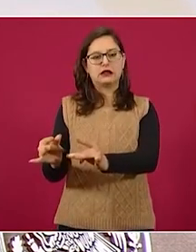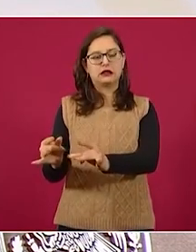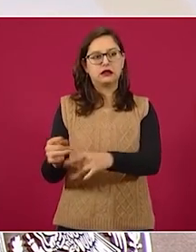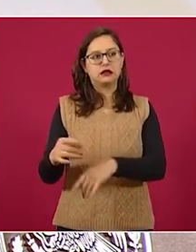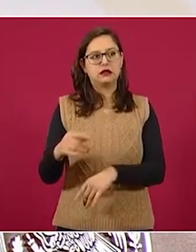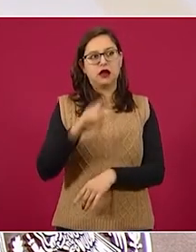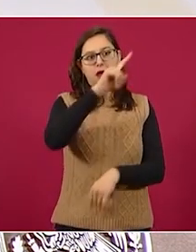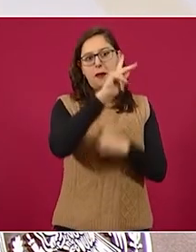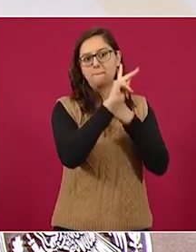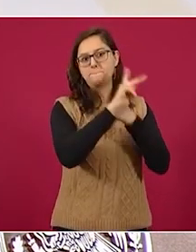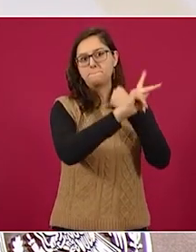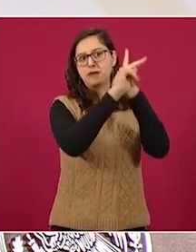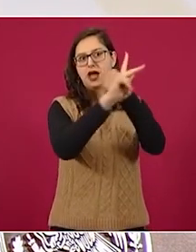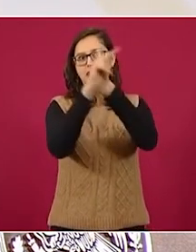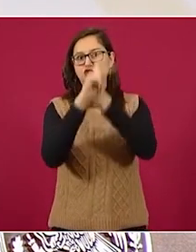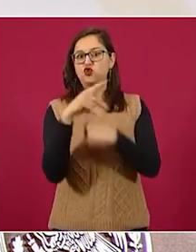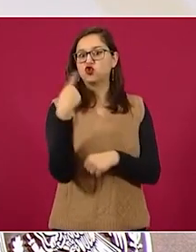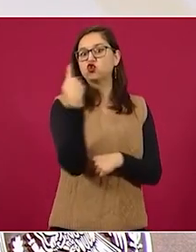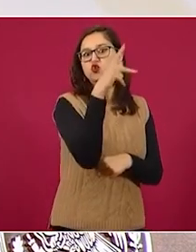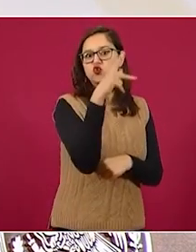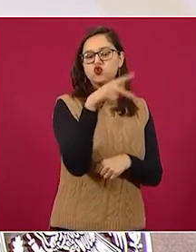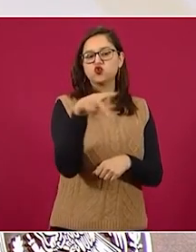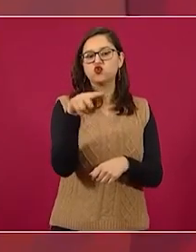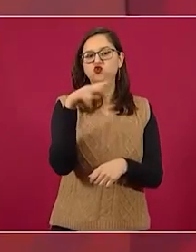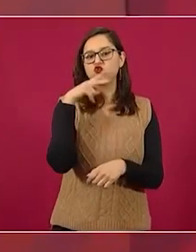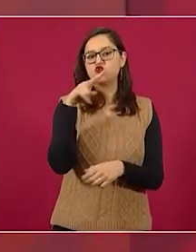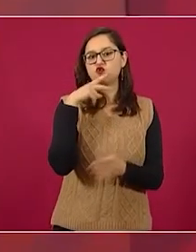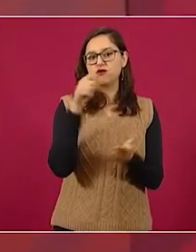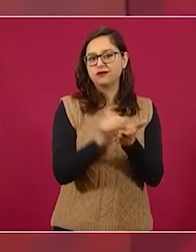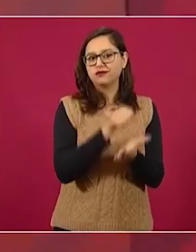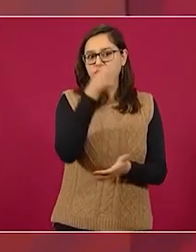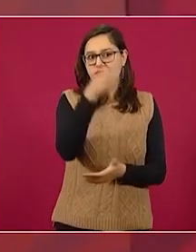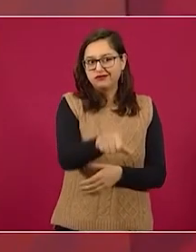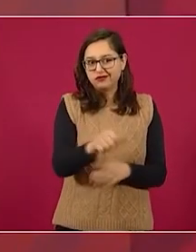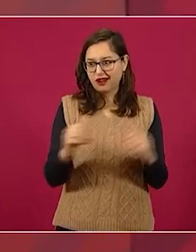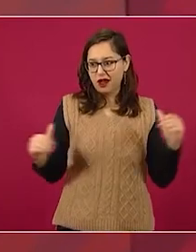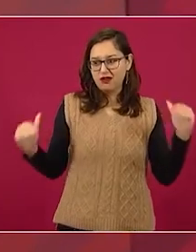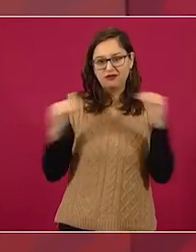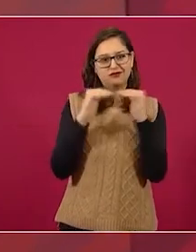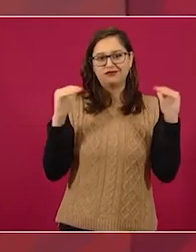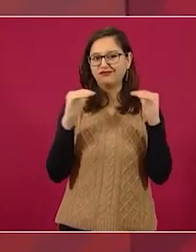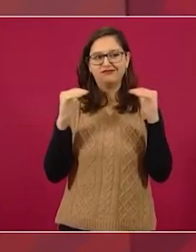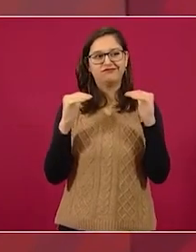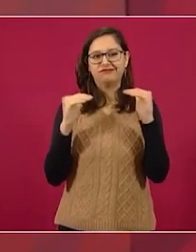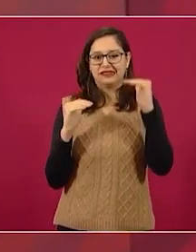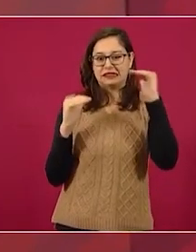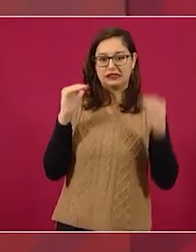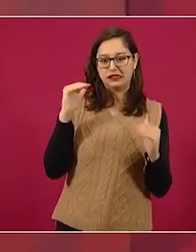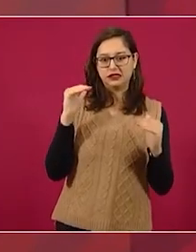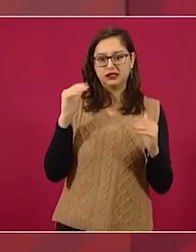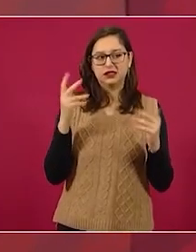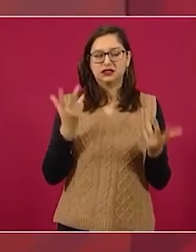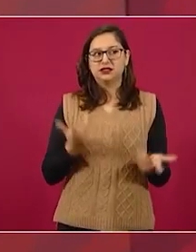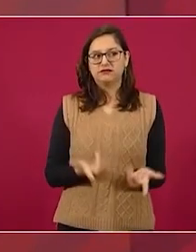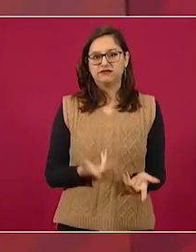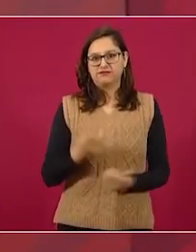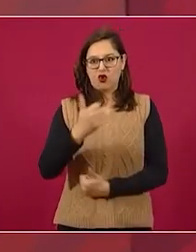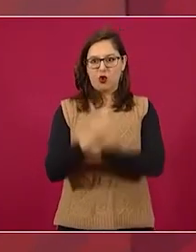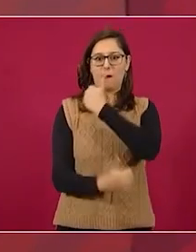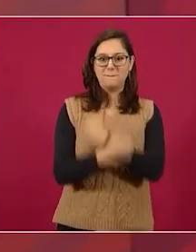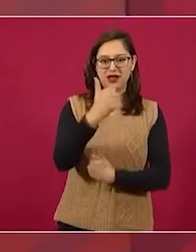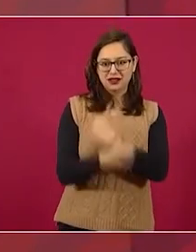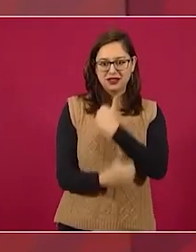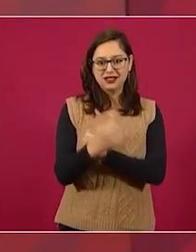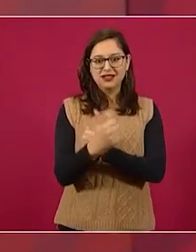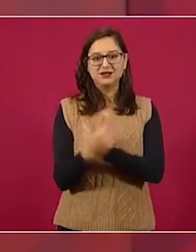en vender el aguacate. Y así pasa en otros casos.